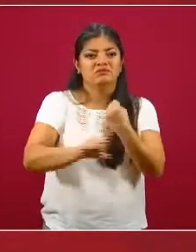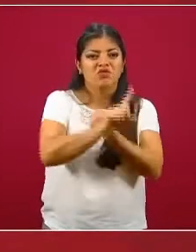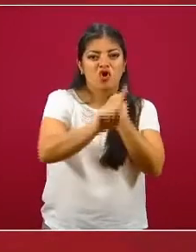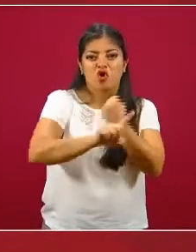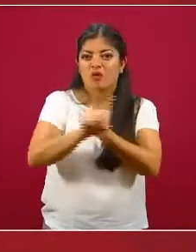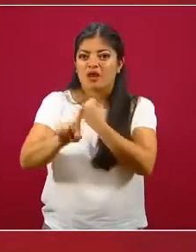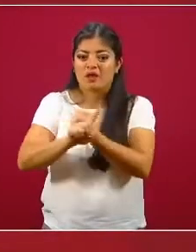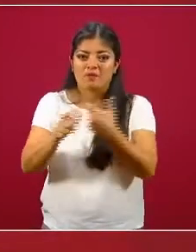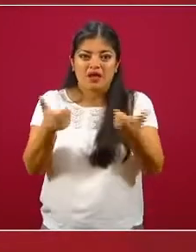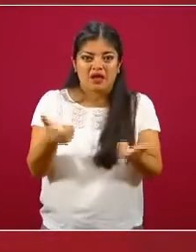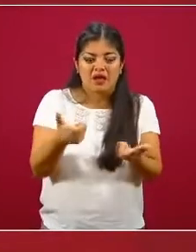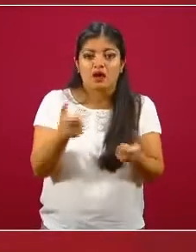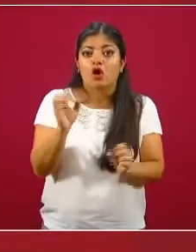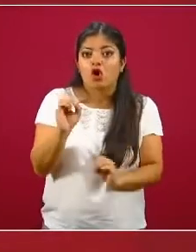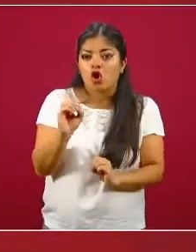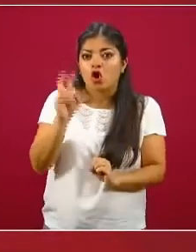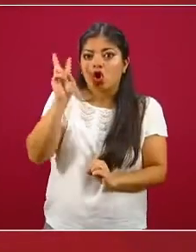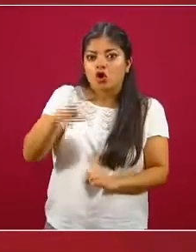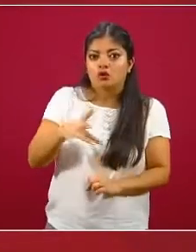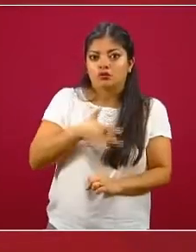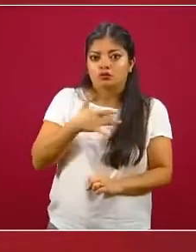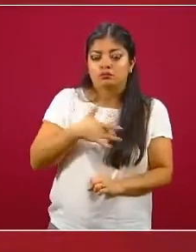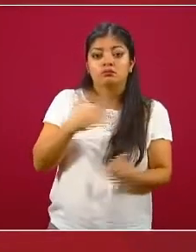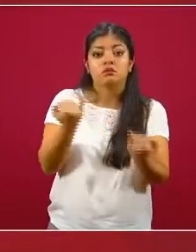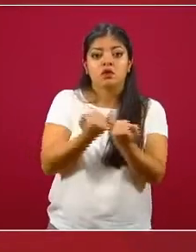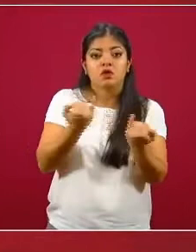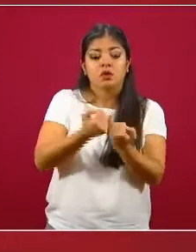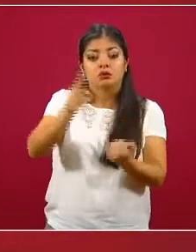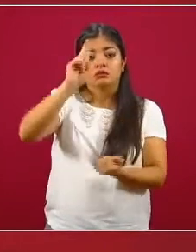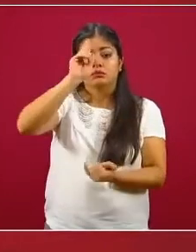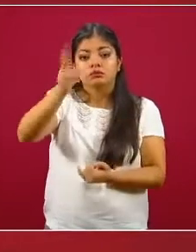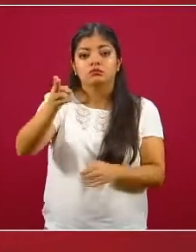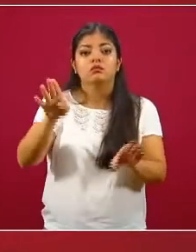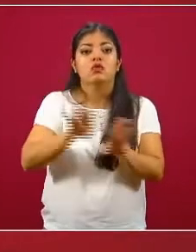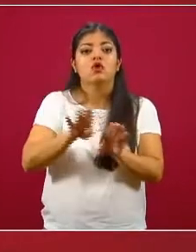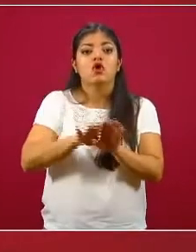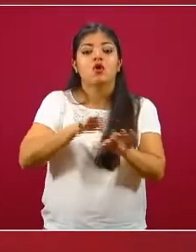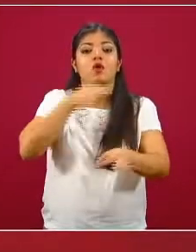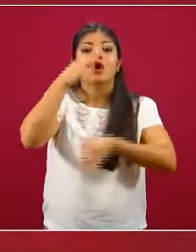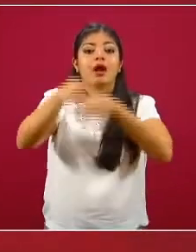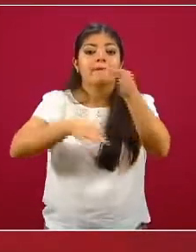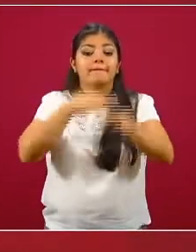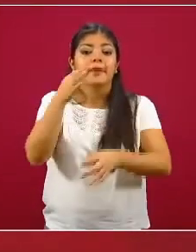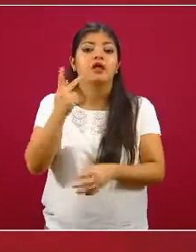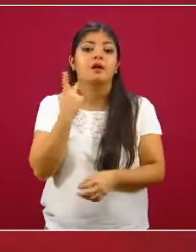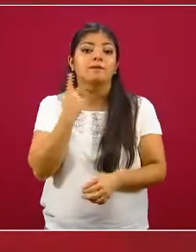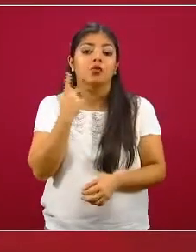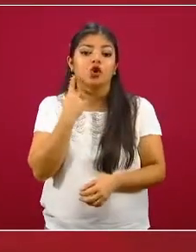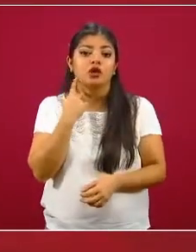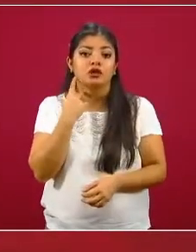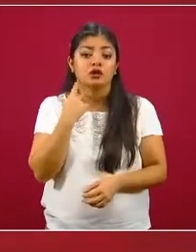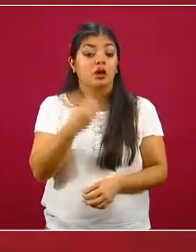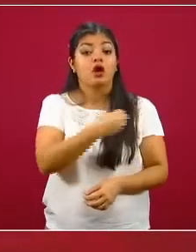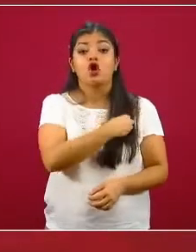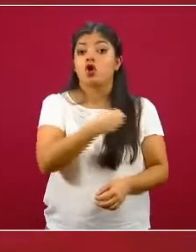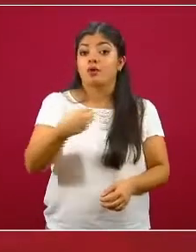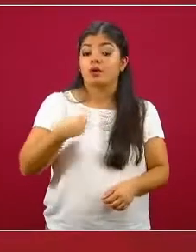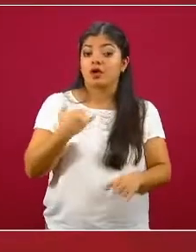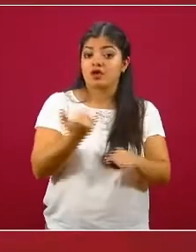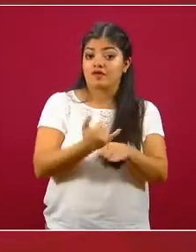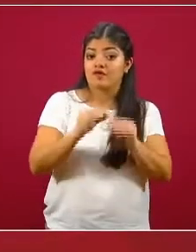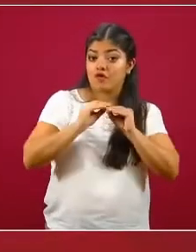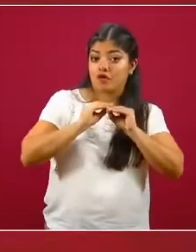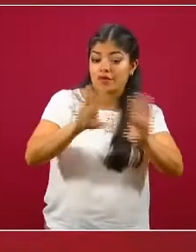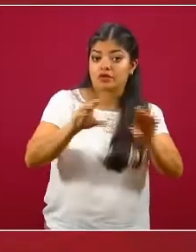intereses reales o percibidos, las prohibiciones de contribuciones a campañas electorales, la obligatoriedad de informar sobre